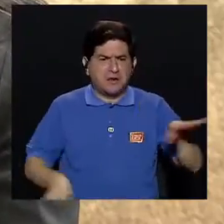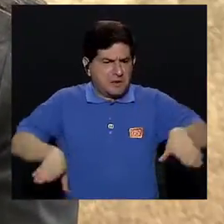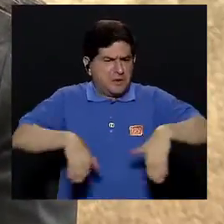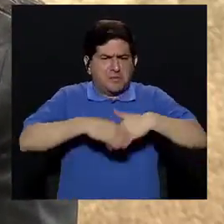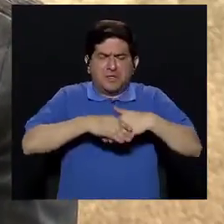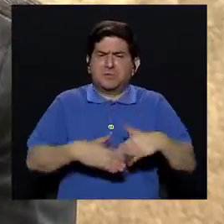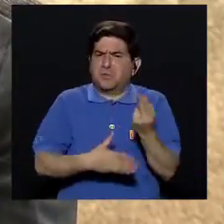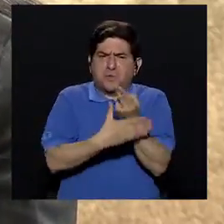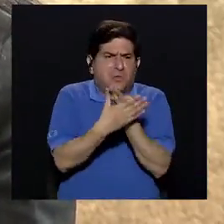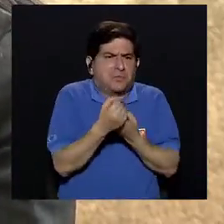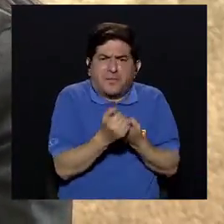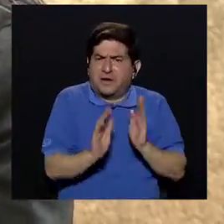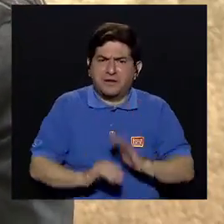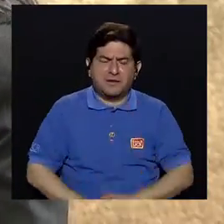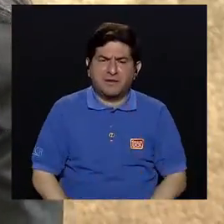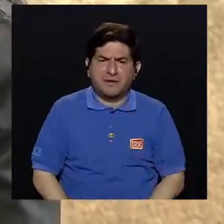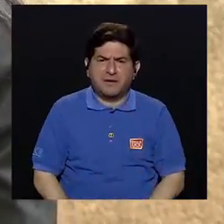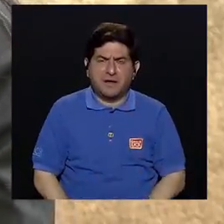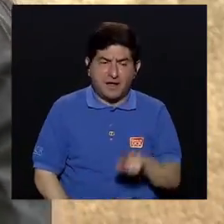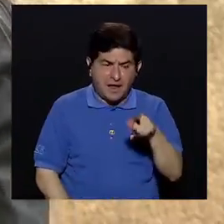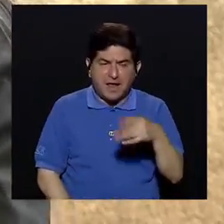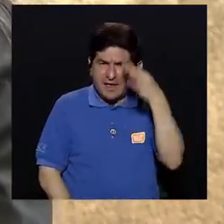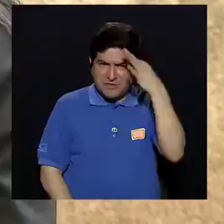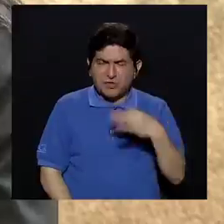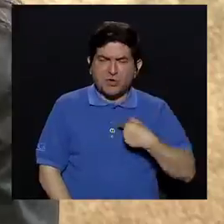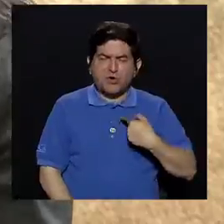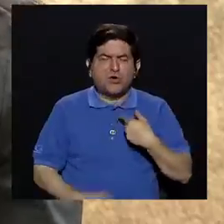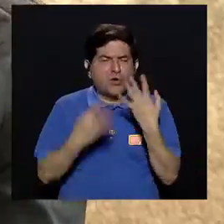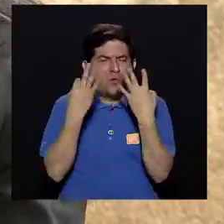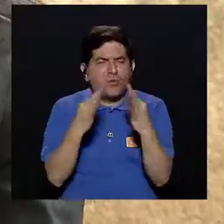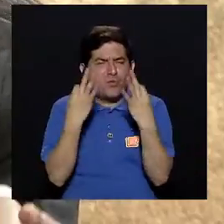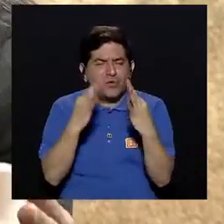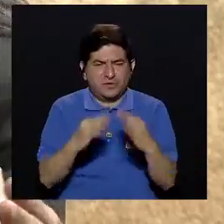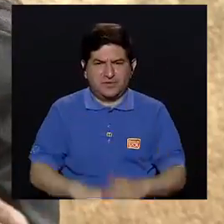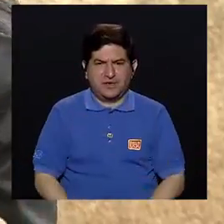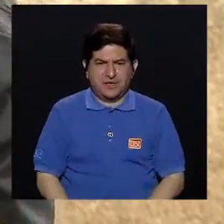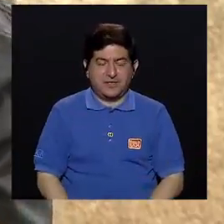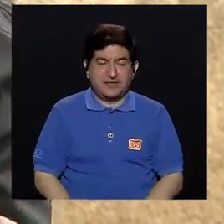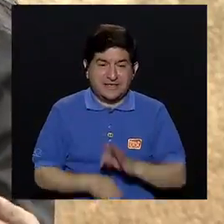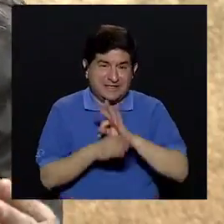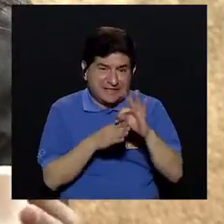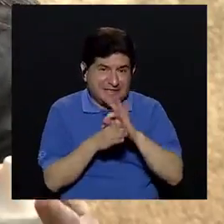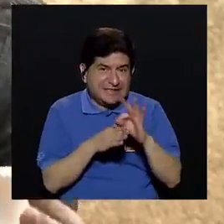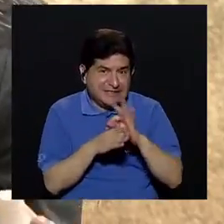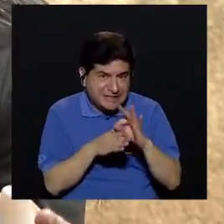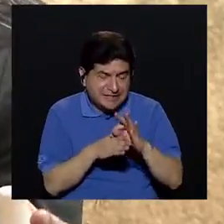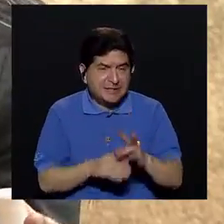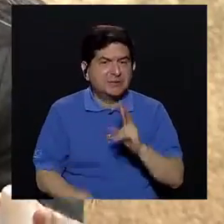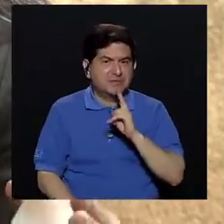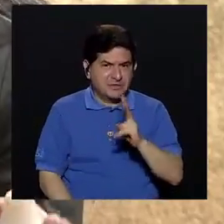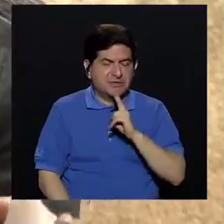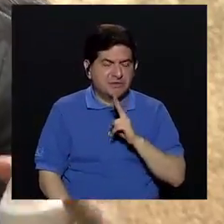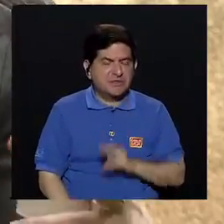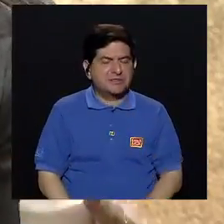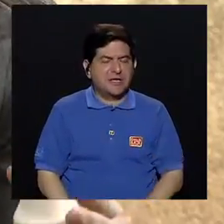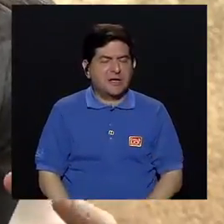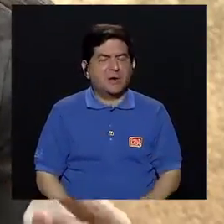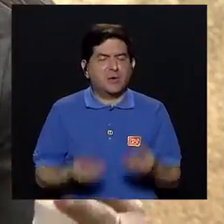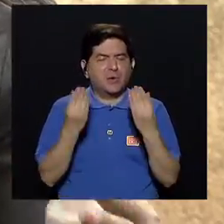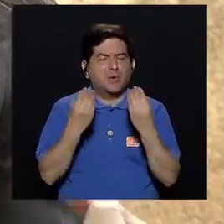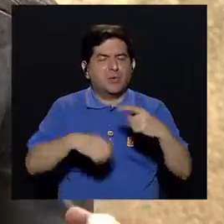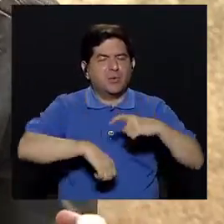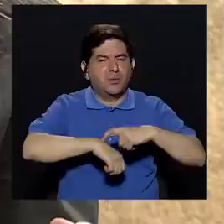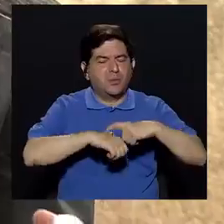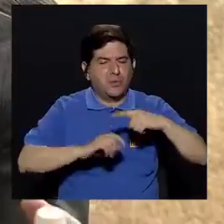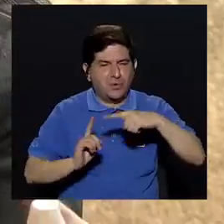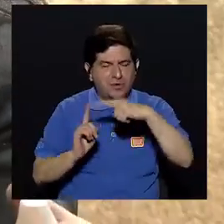matrimonio o una pareja que eso yo creo que es lo que uno busca con estos pacientes porque el tratamiento es definitivamente largo se puede decir